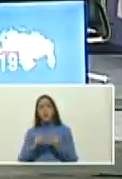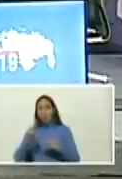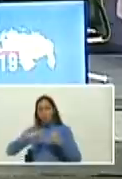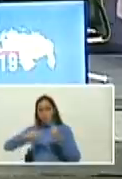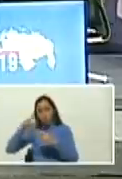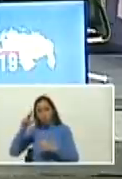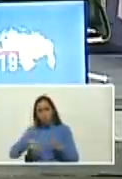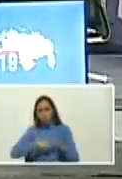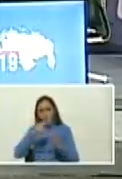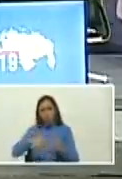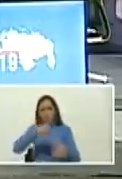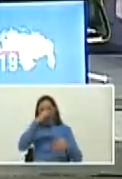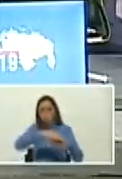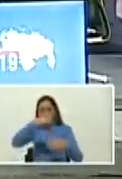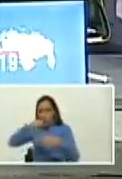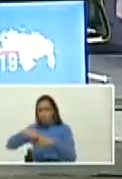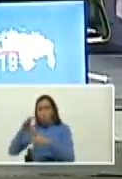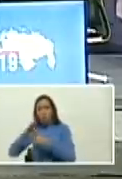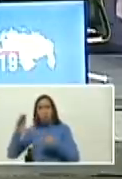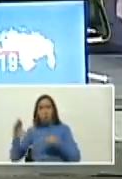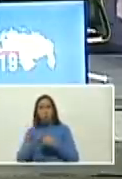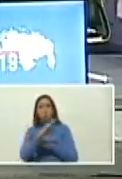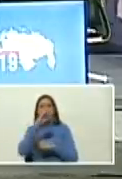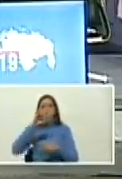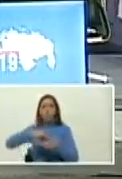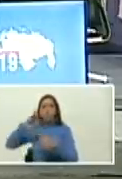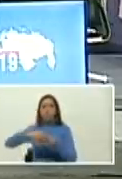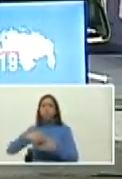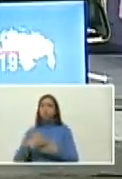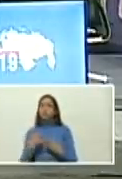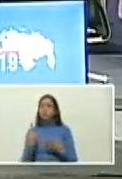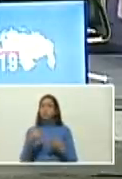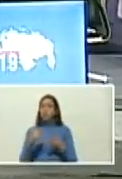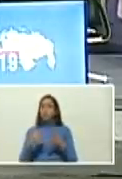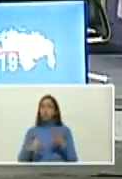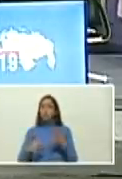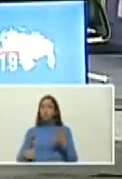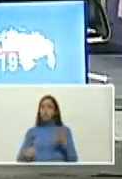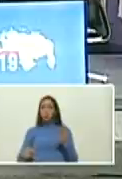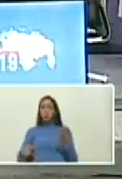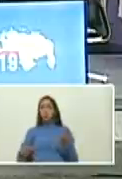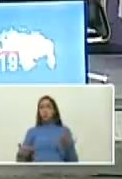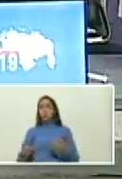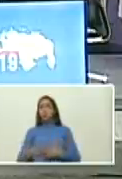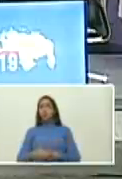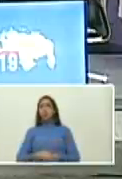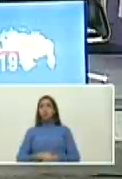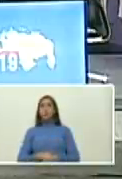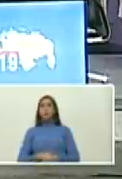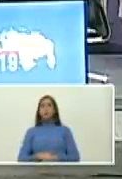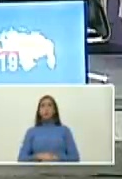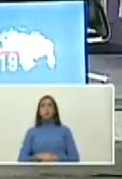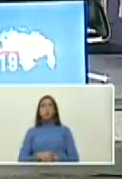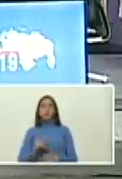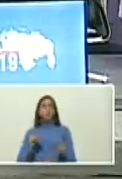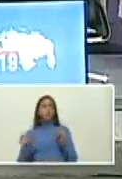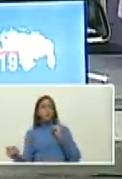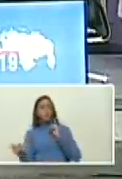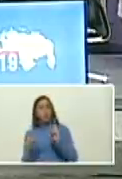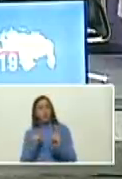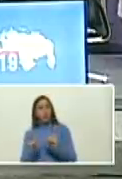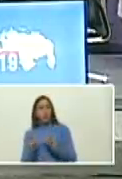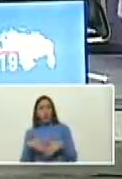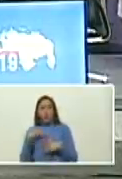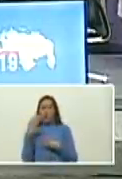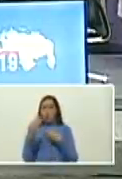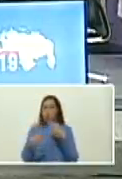recreación en la cultura son elementos nodales pues del debate en la